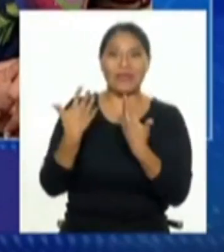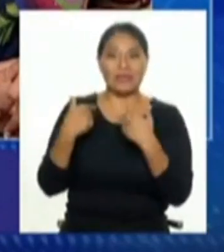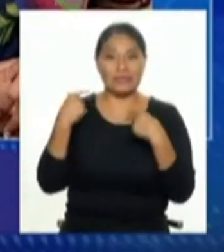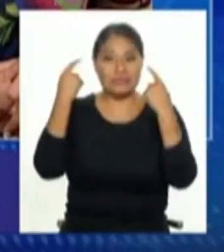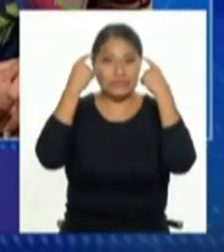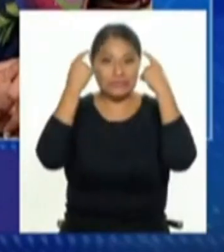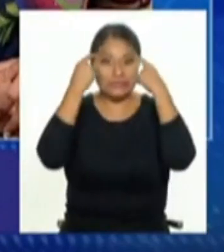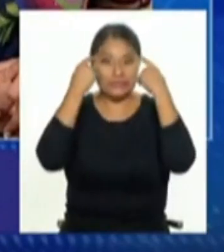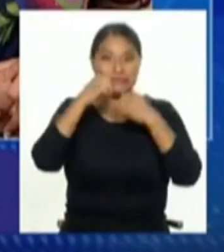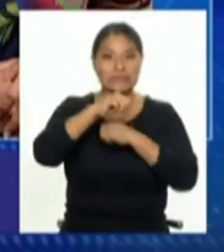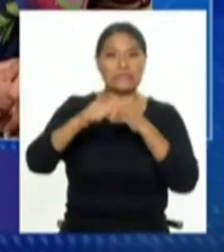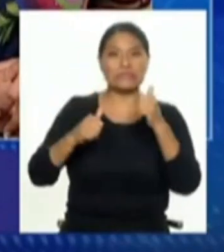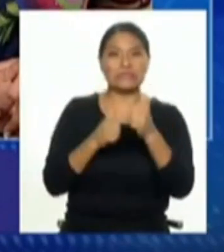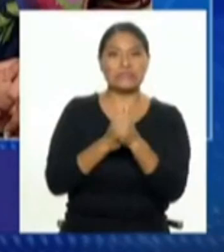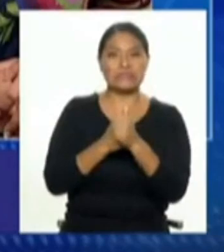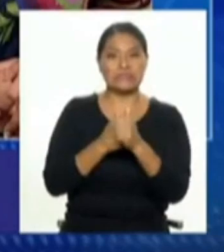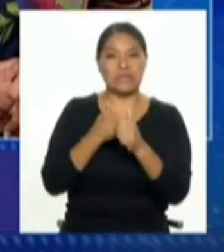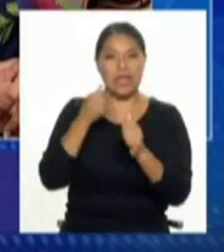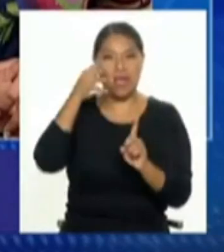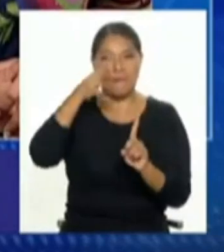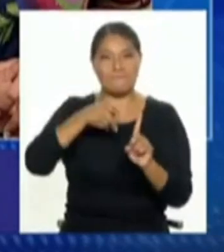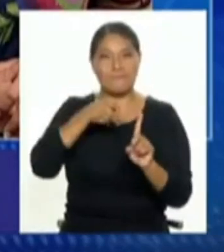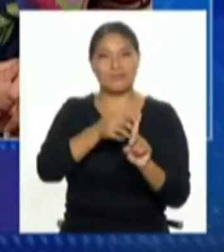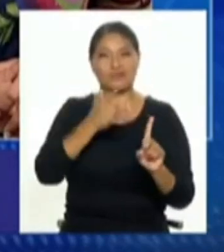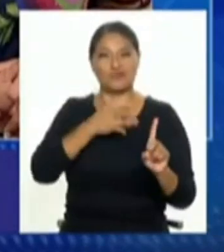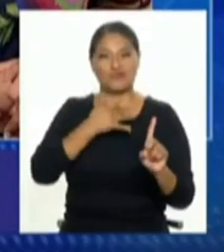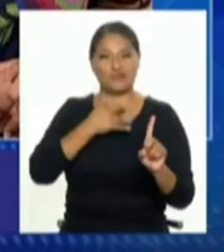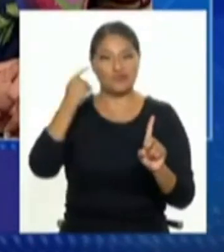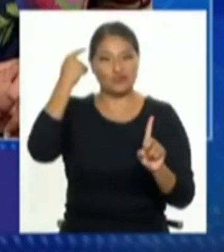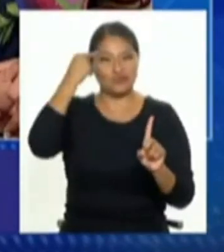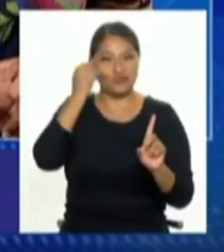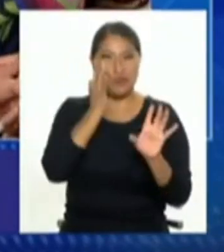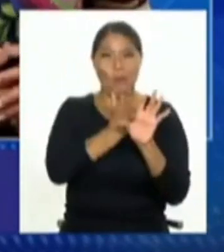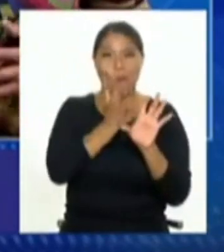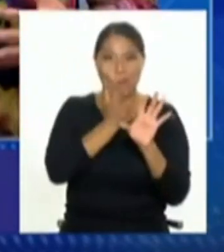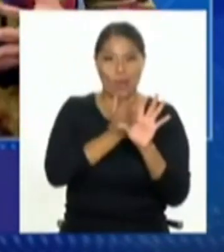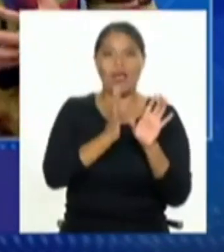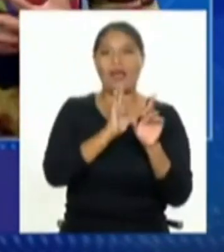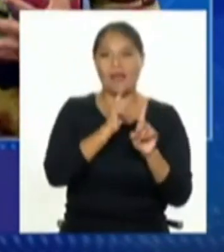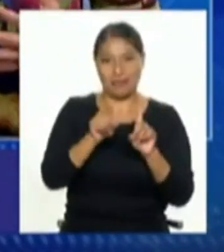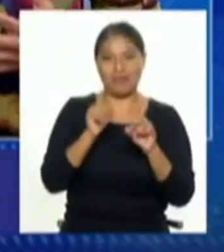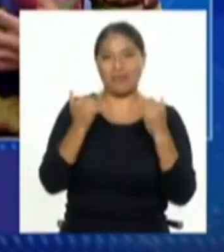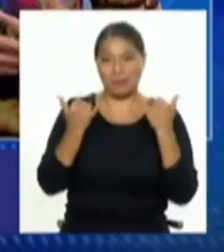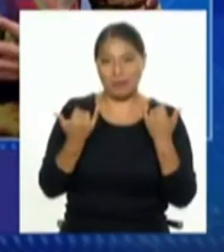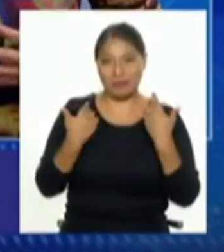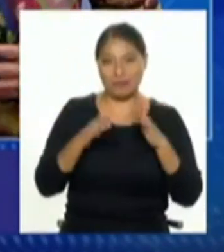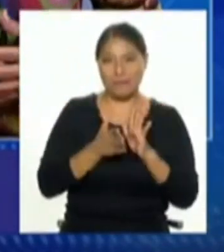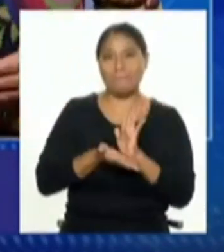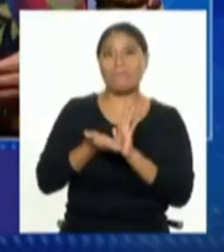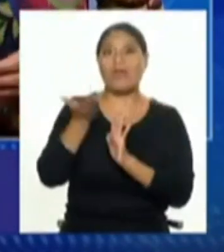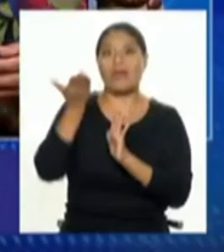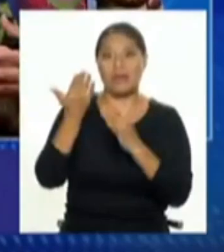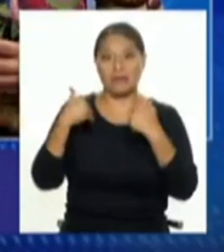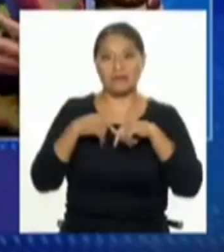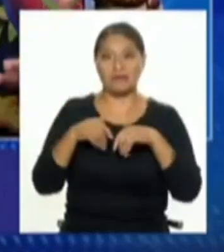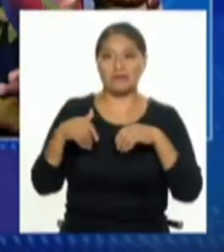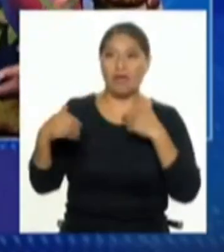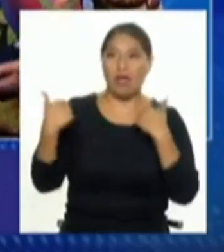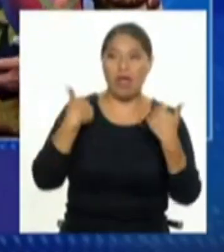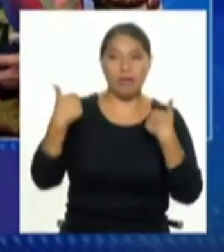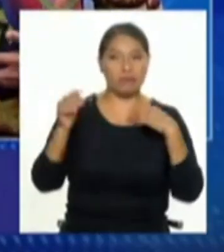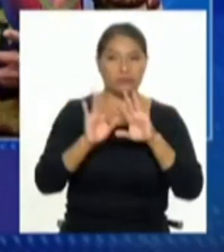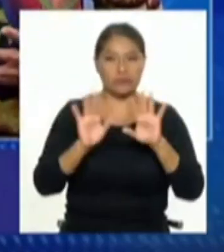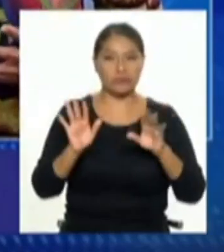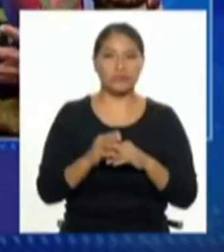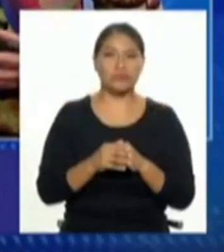psiquiátrico no sé exactamente qué sea pero por ahí no pasa exactamente porque no es un país altamente inseguro ni agresivo en la calle tampoco